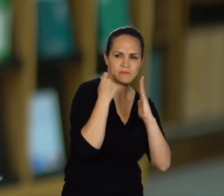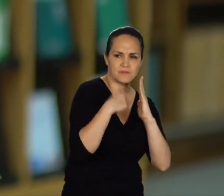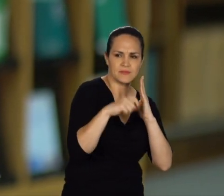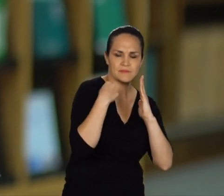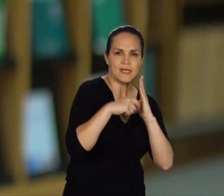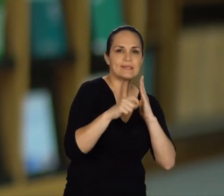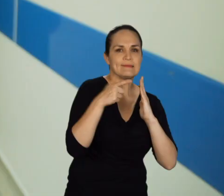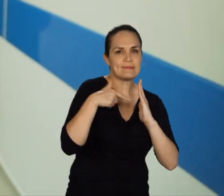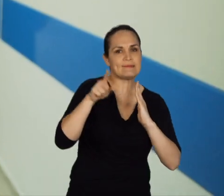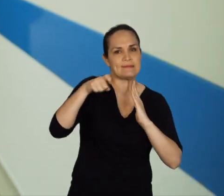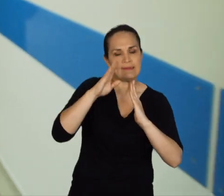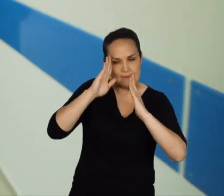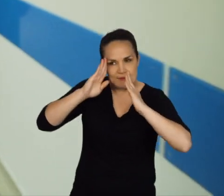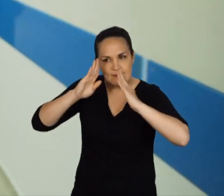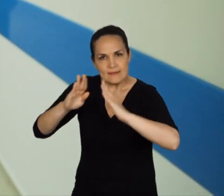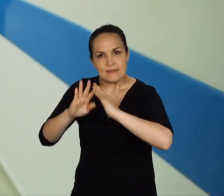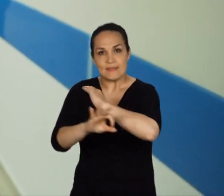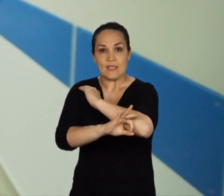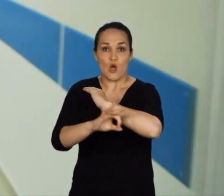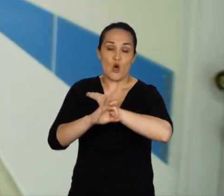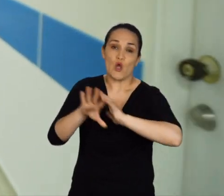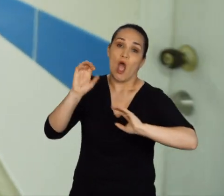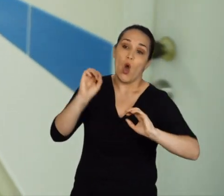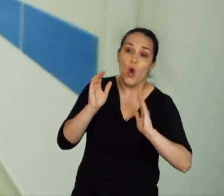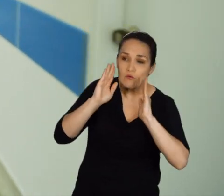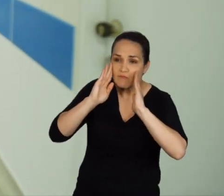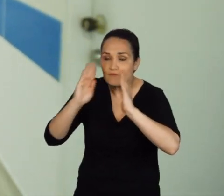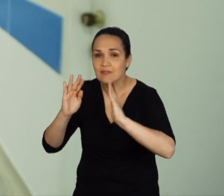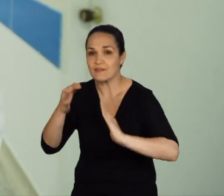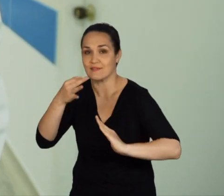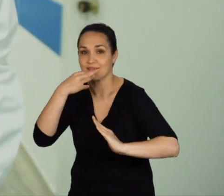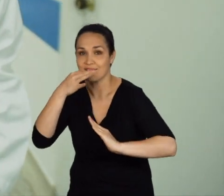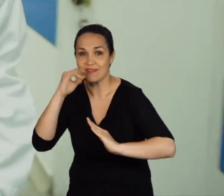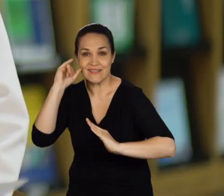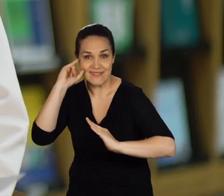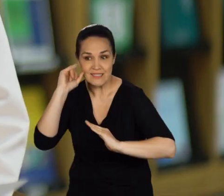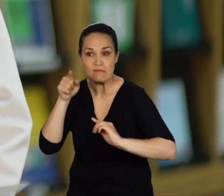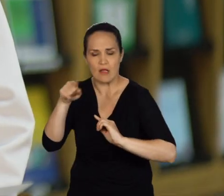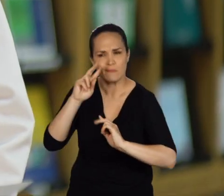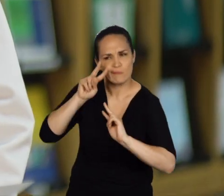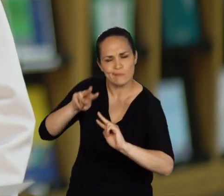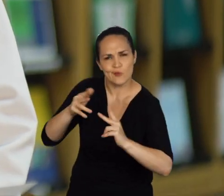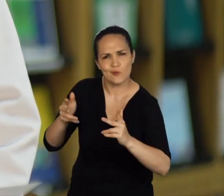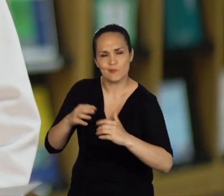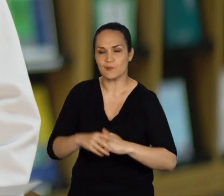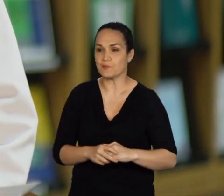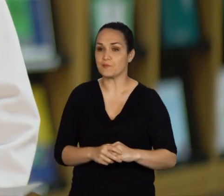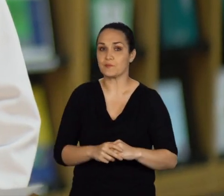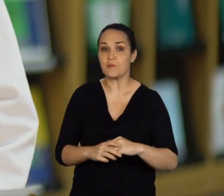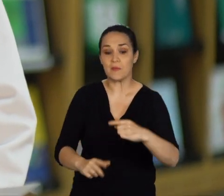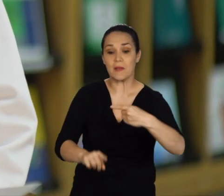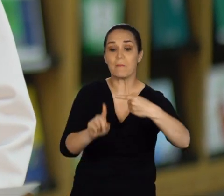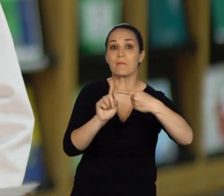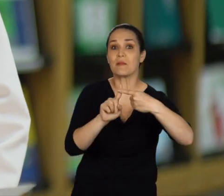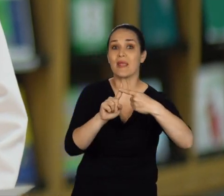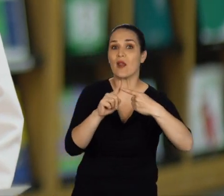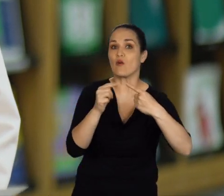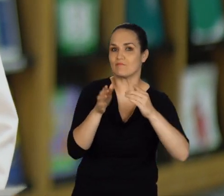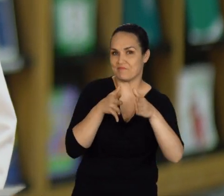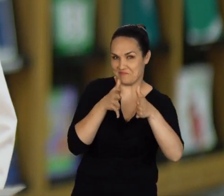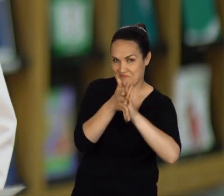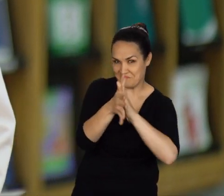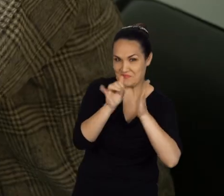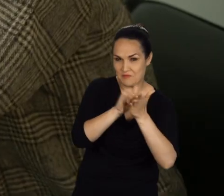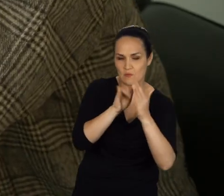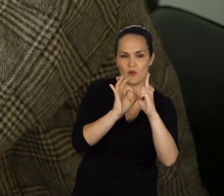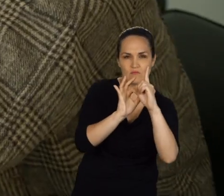psicología o psiquiatría. Vamos a poder hacer una remisión tempranamente. Esta escala tiene dos partes. La primera parte es un